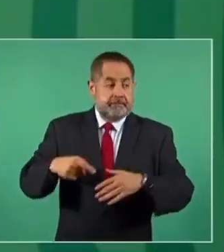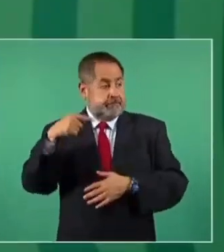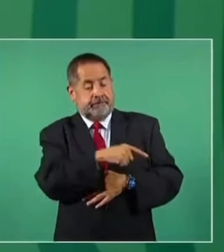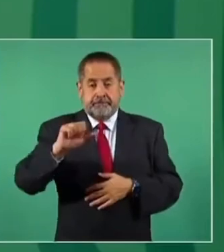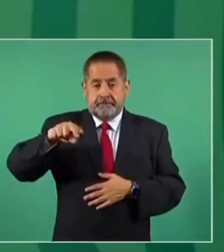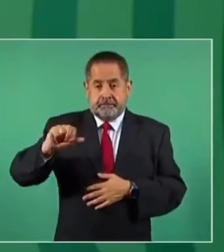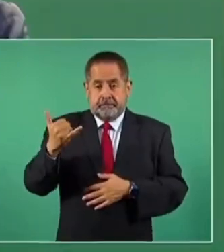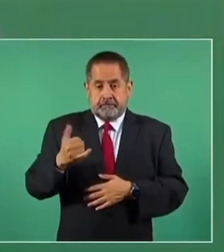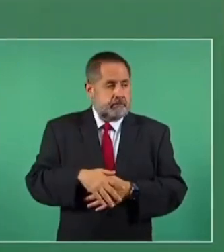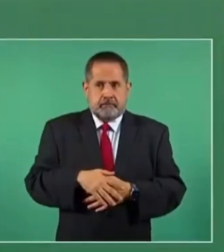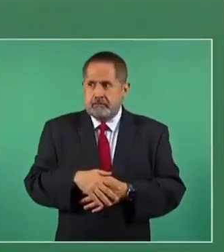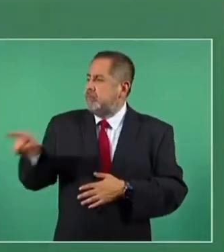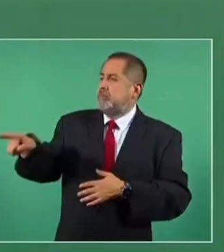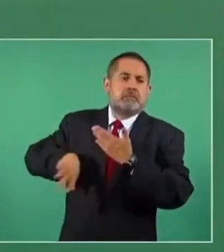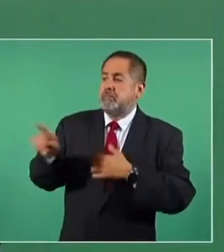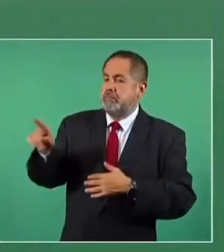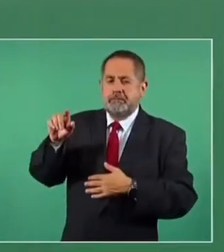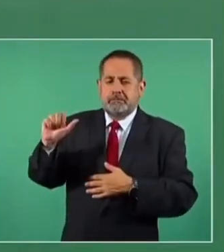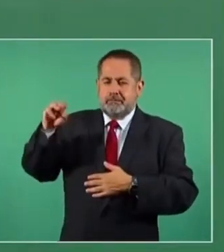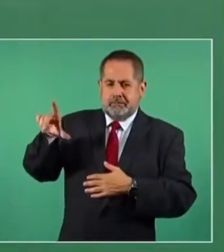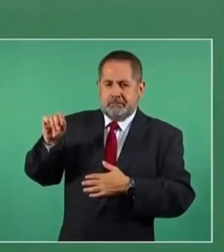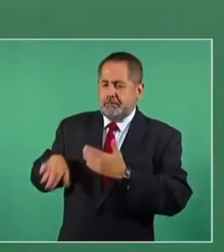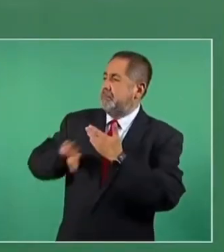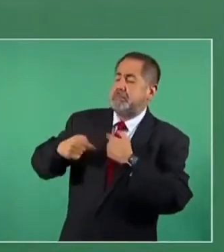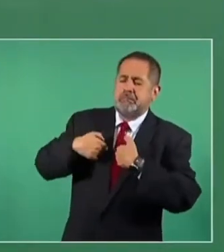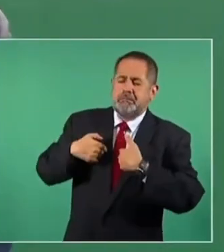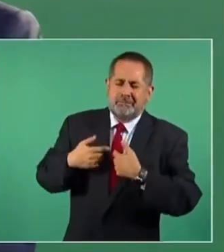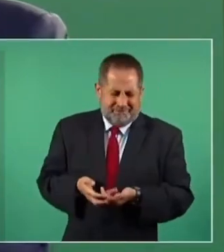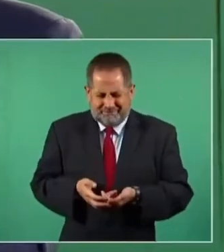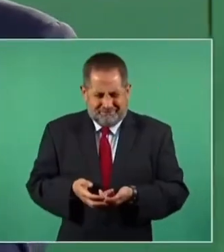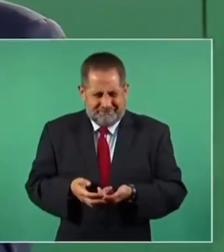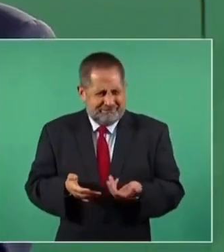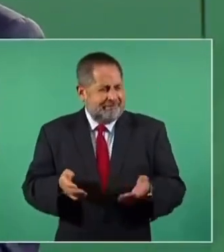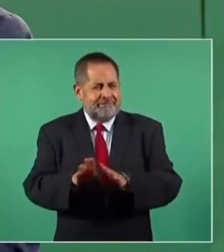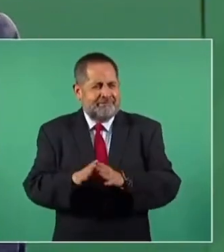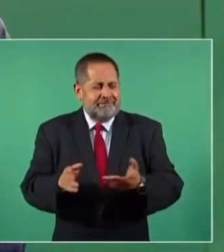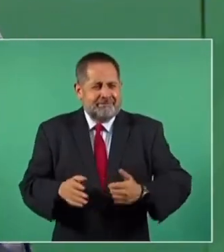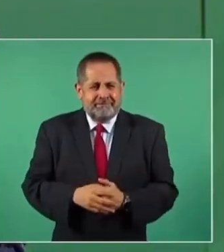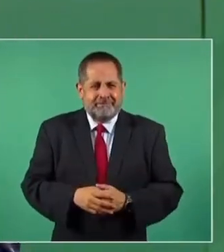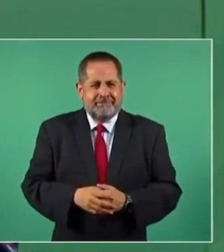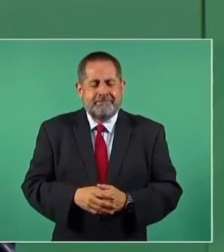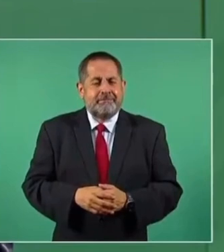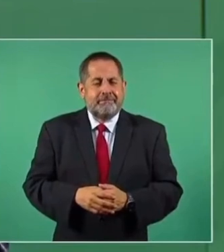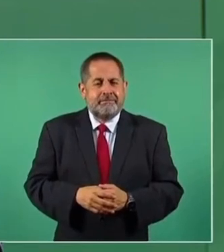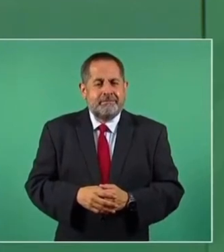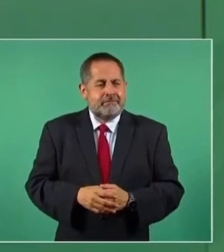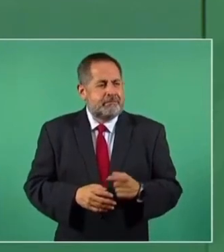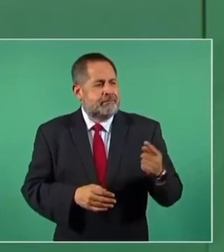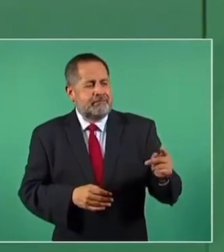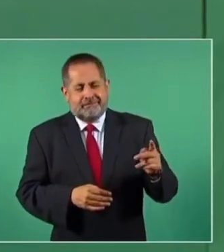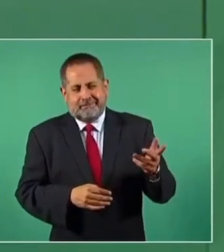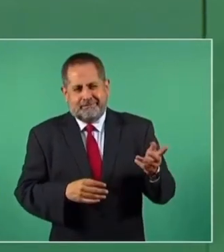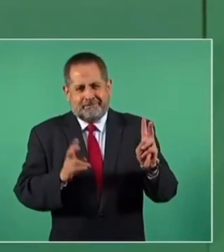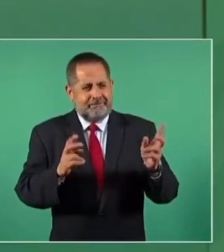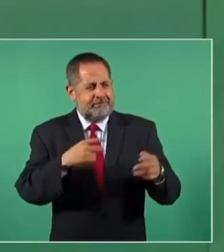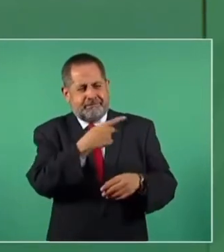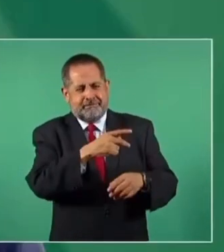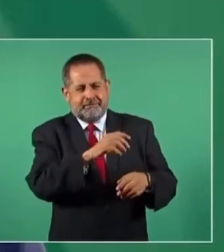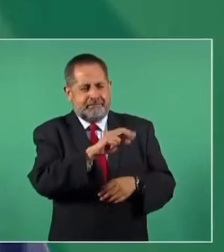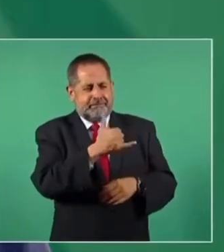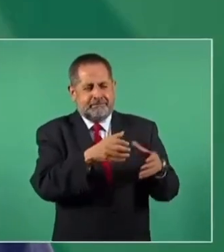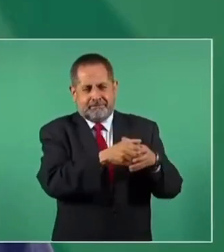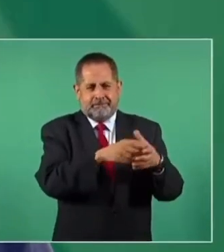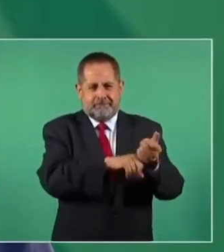fácil decirme, ¿me está persiguiendo Andrés Manuel? Ahora sí que como diría su compañero, camarada